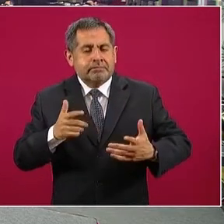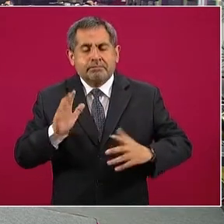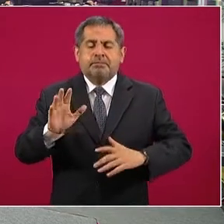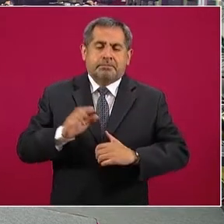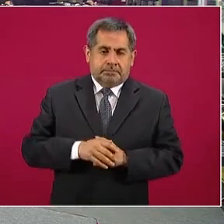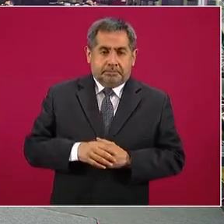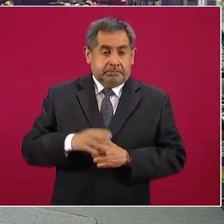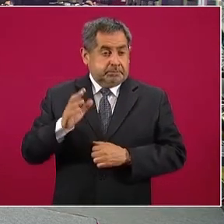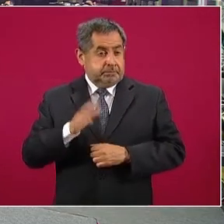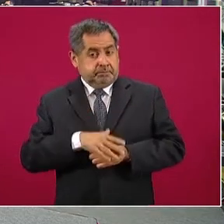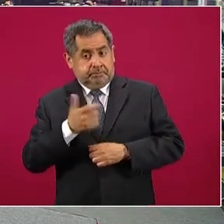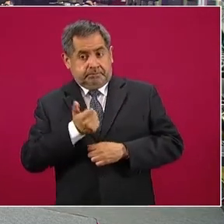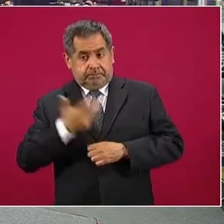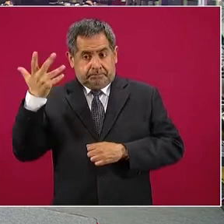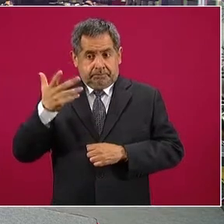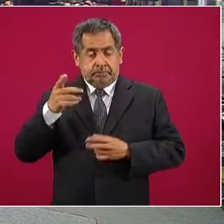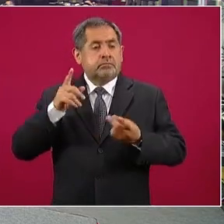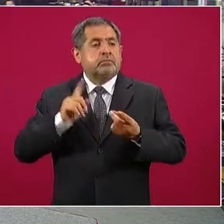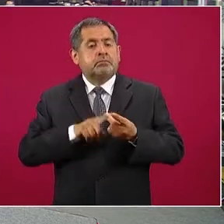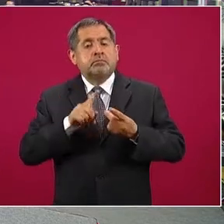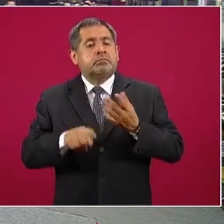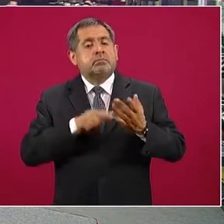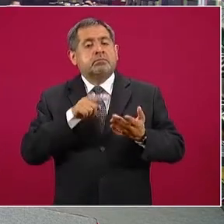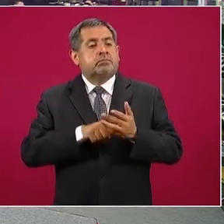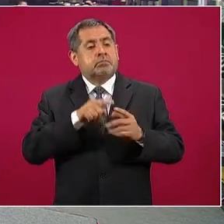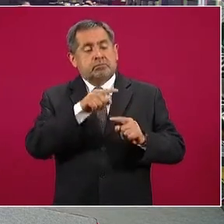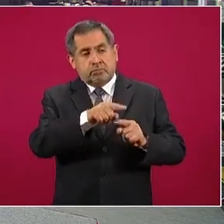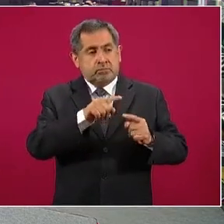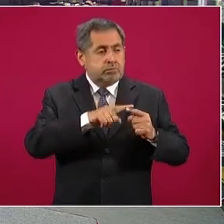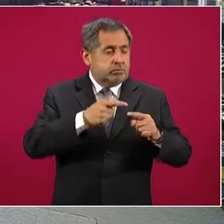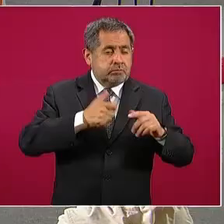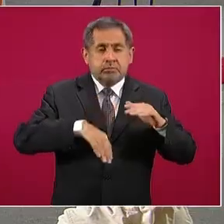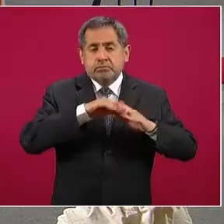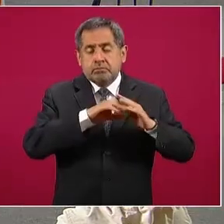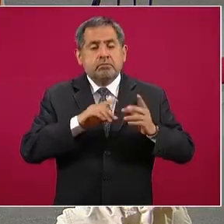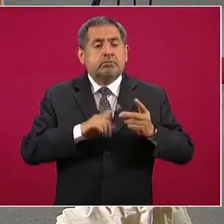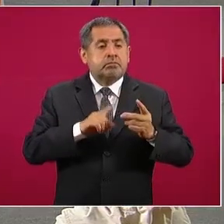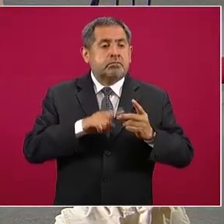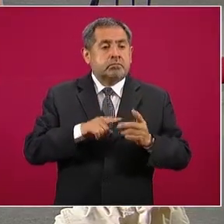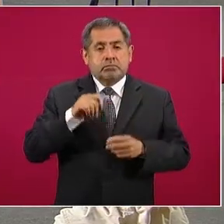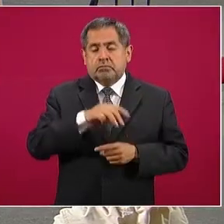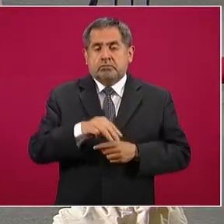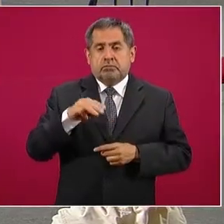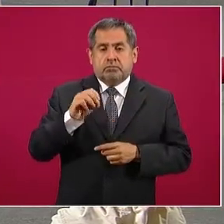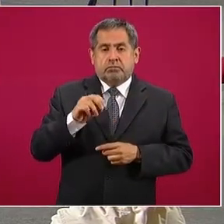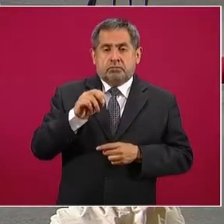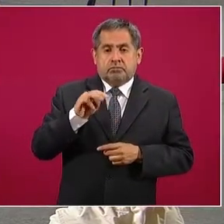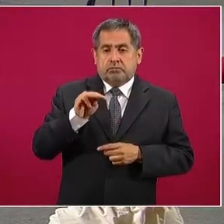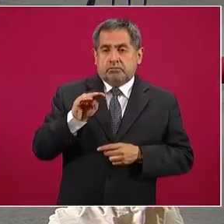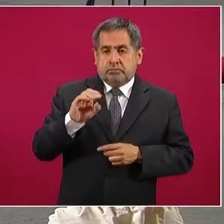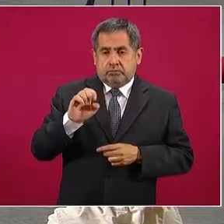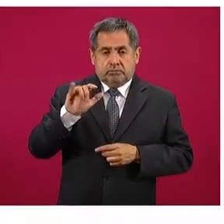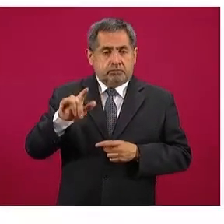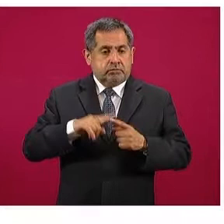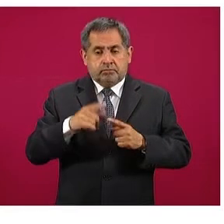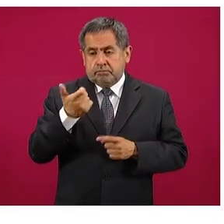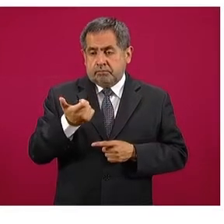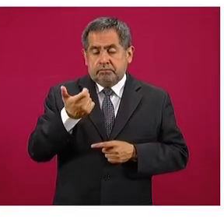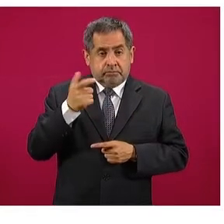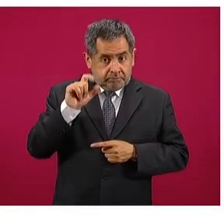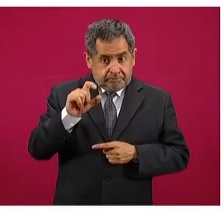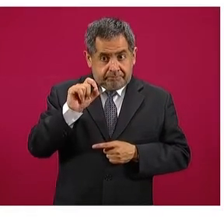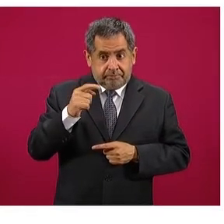precio más alto para la gasolina regular con el margen más alto lo encontramos en móvil, 20 pesos con cinco